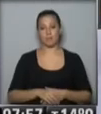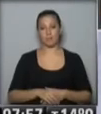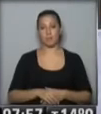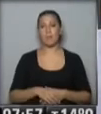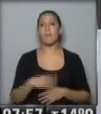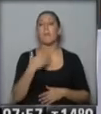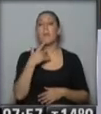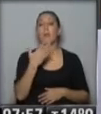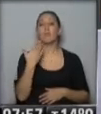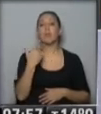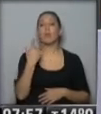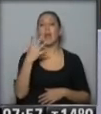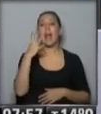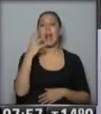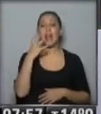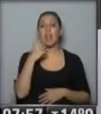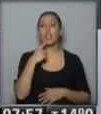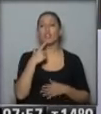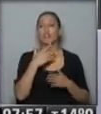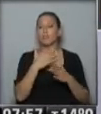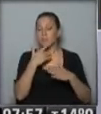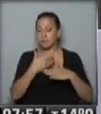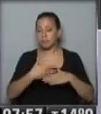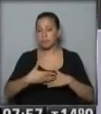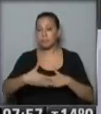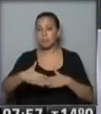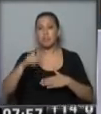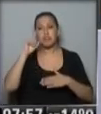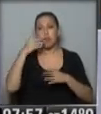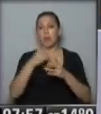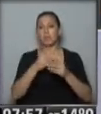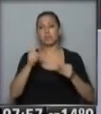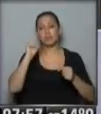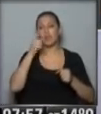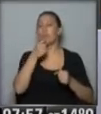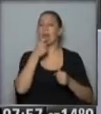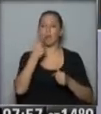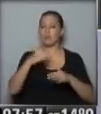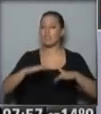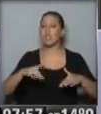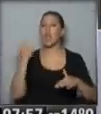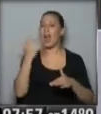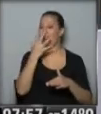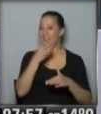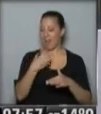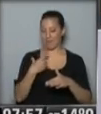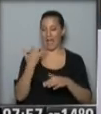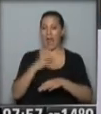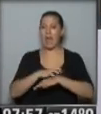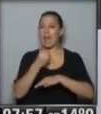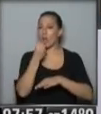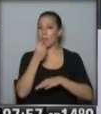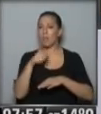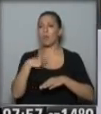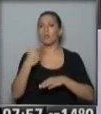Doctor, ¿puede que una alergia se vaya con el correr del tiempo? Por ejemplo, un chiquito sea alérgico a un alimento y después cuando crece, ¿se va